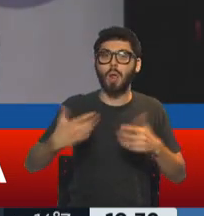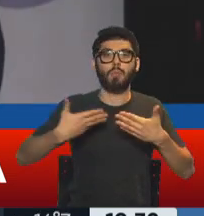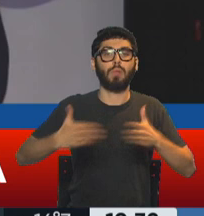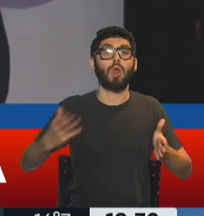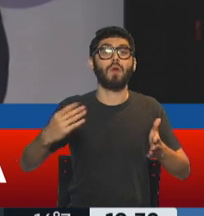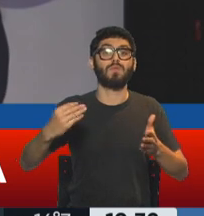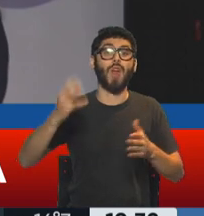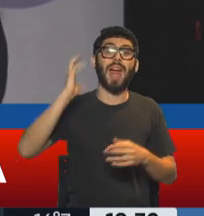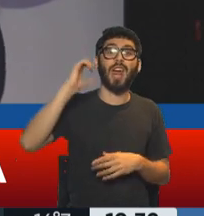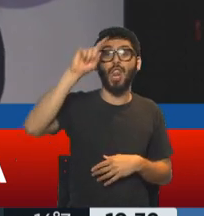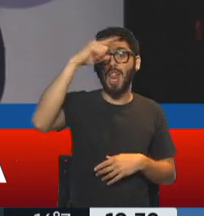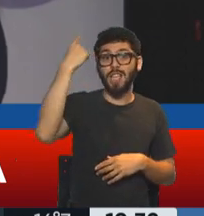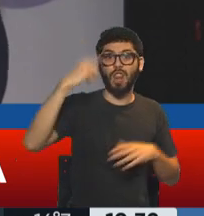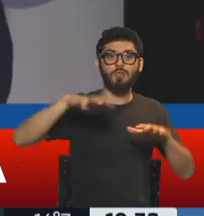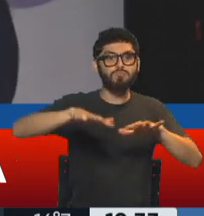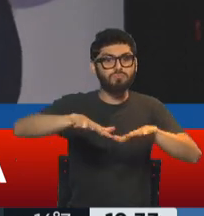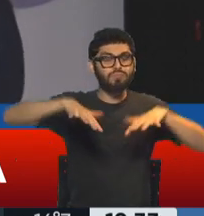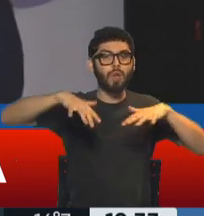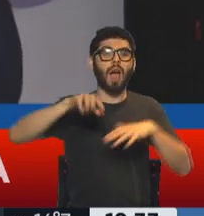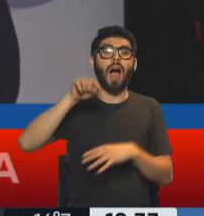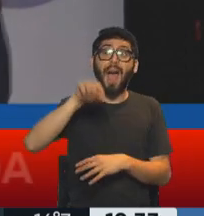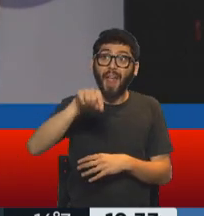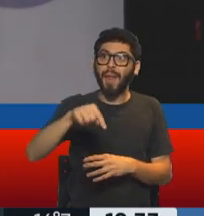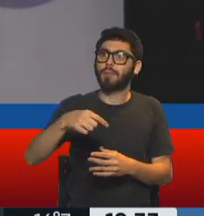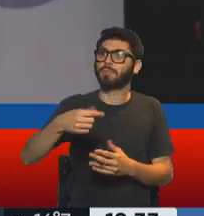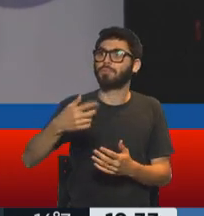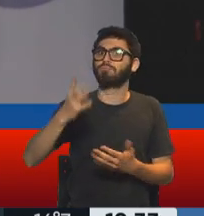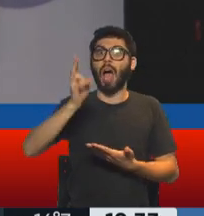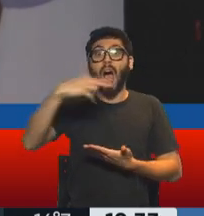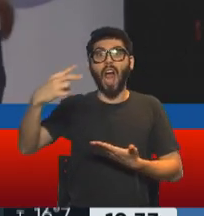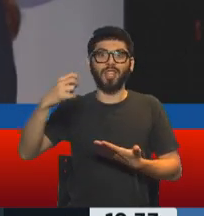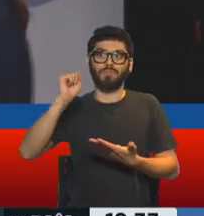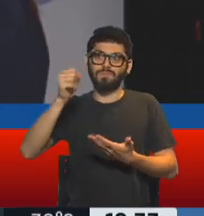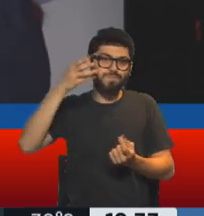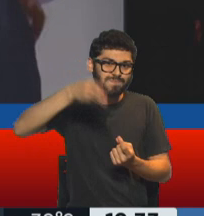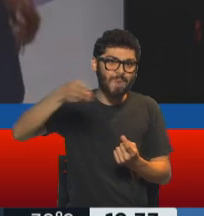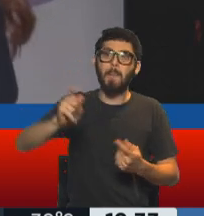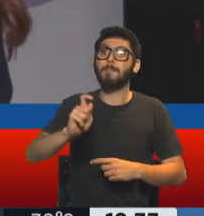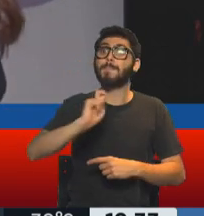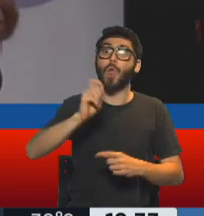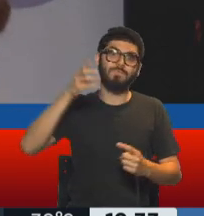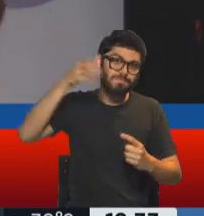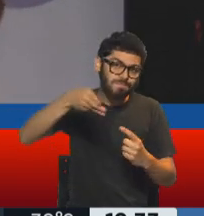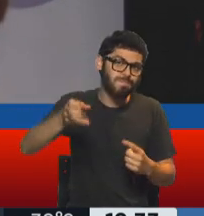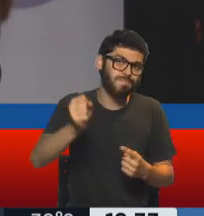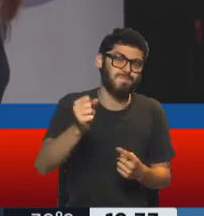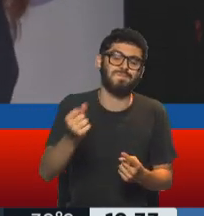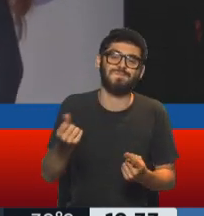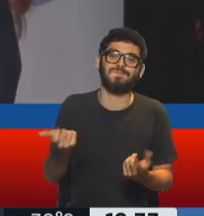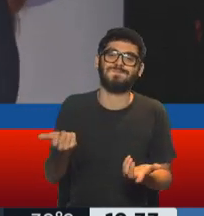auditorios de las radios nacionales, son los lugares por donde han pasado nuestros artistas, nuestros periodistas, nuestra